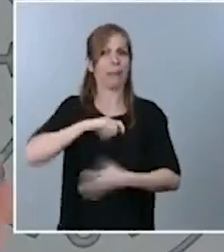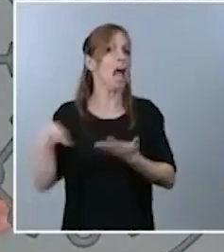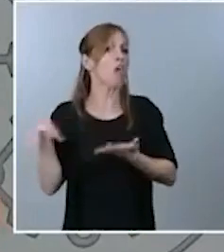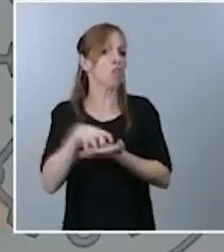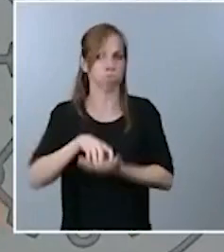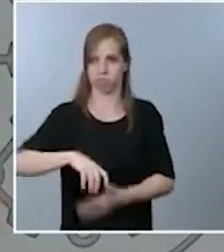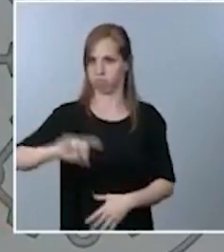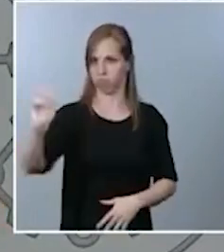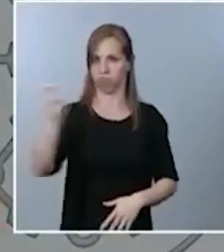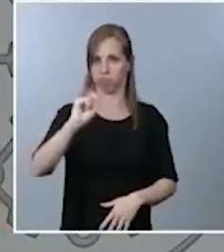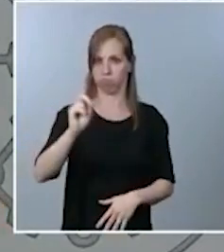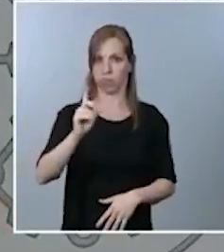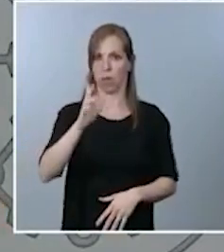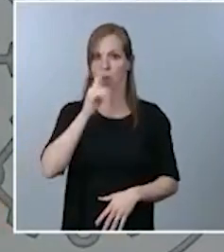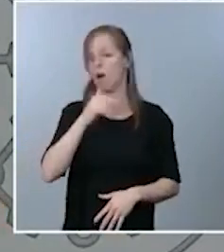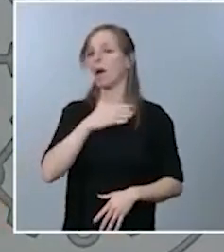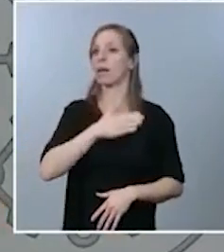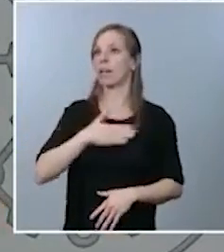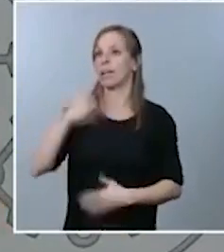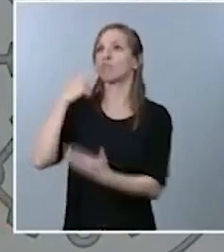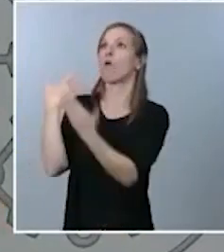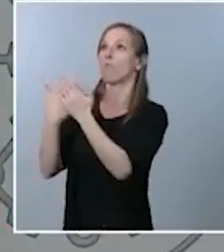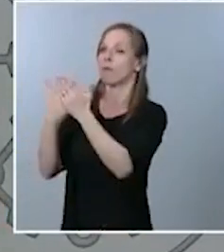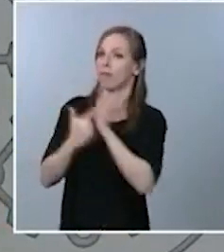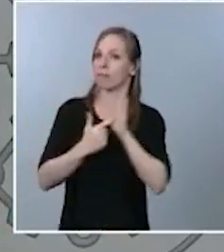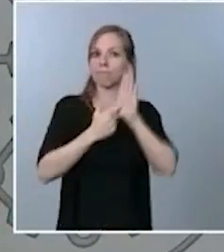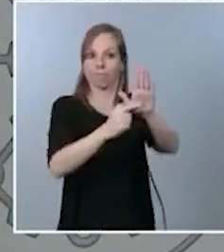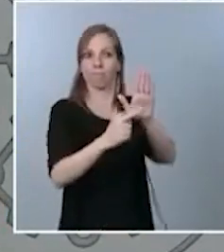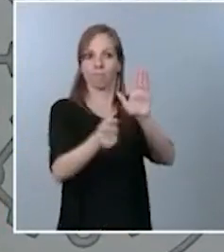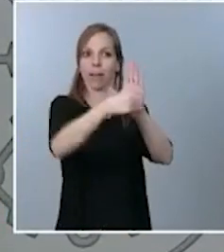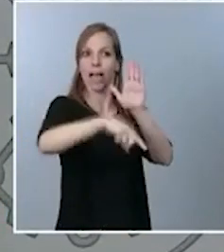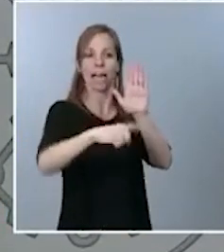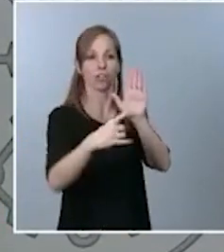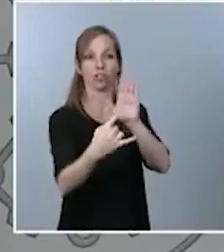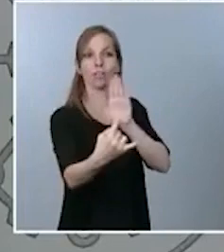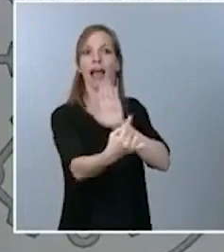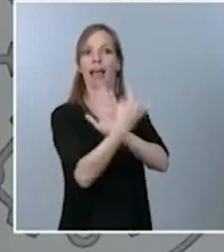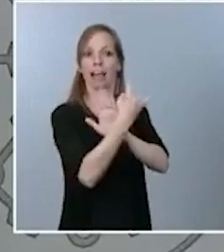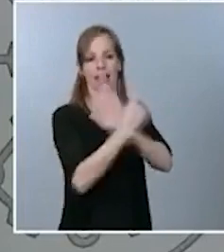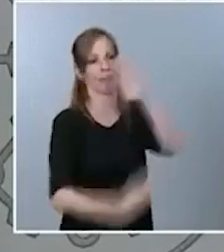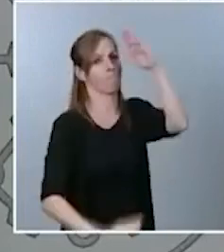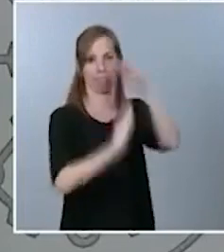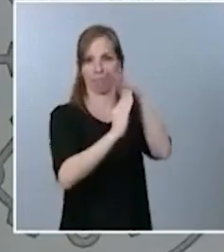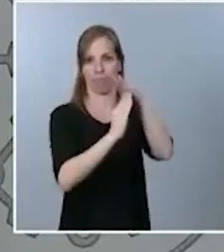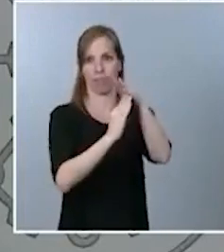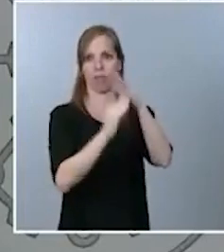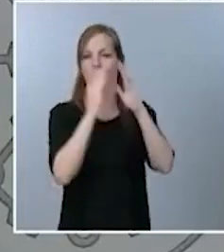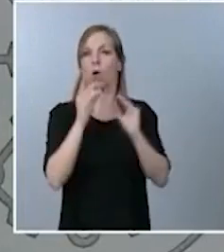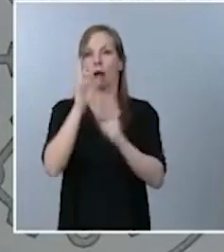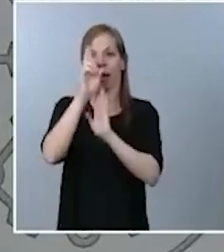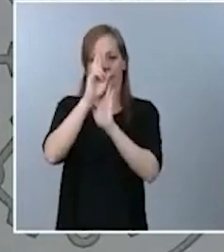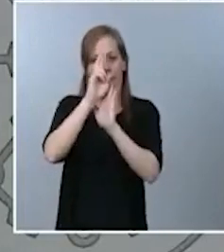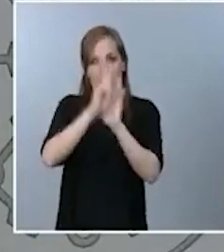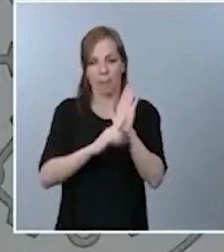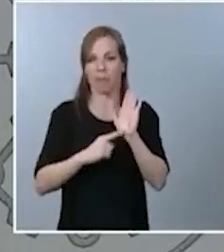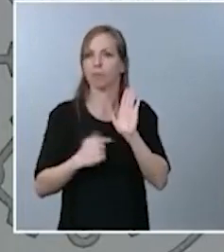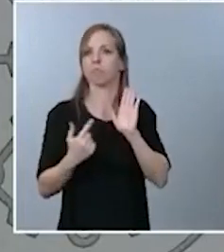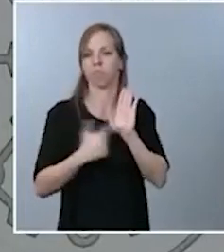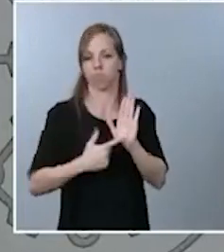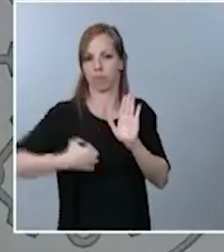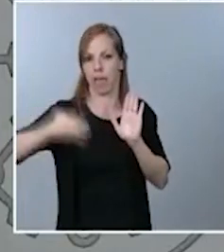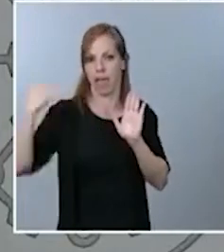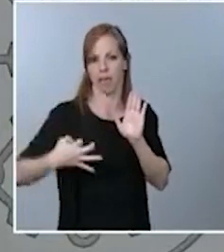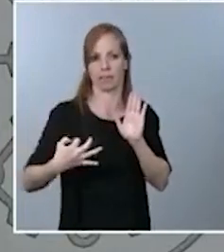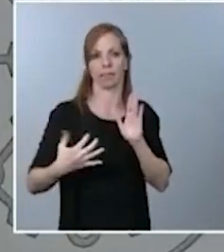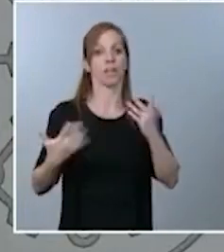acallar definitivamente a aquellos que no están diciendo la verdad respecto a este reglamento. Y lo que sí hemos trasladado es que,